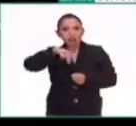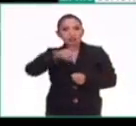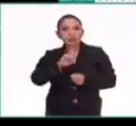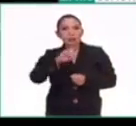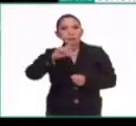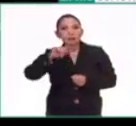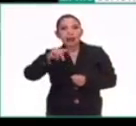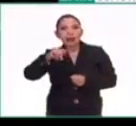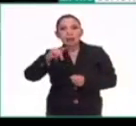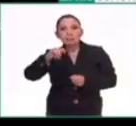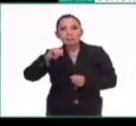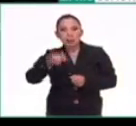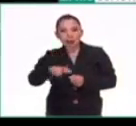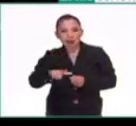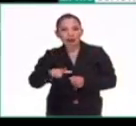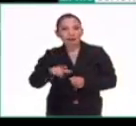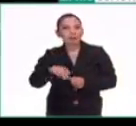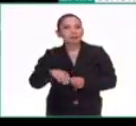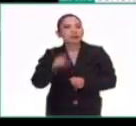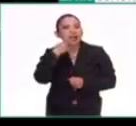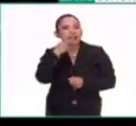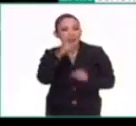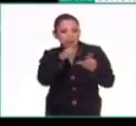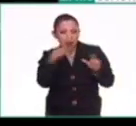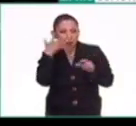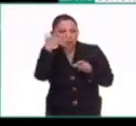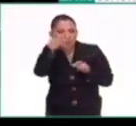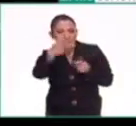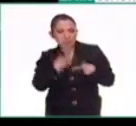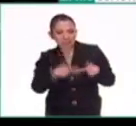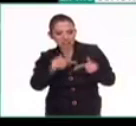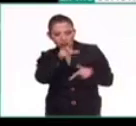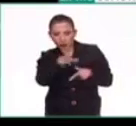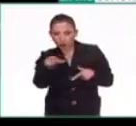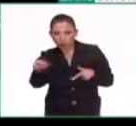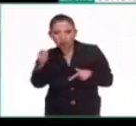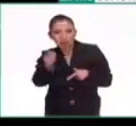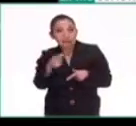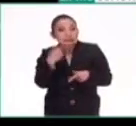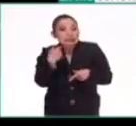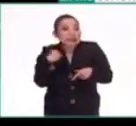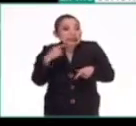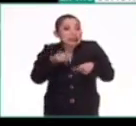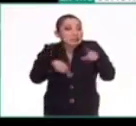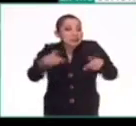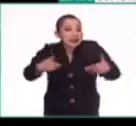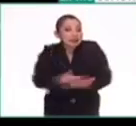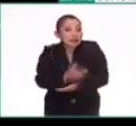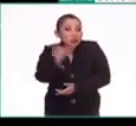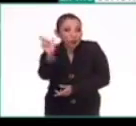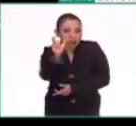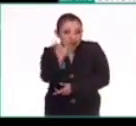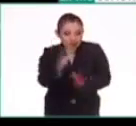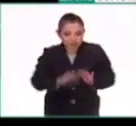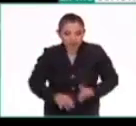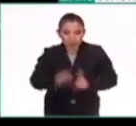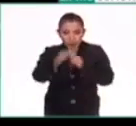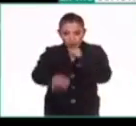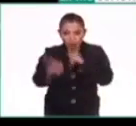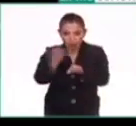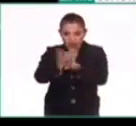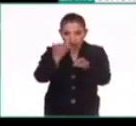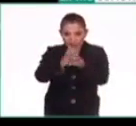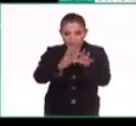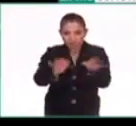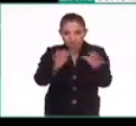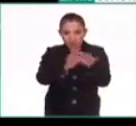Son unos códices preciosos que hablan de los destinos de las personas según el día que nacen. Y, finalmente, el que vamos a